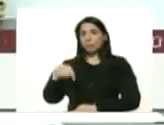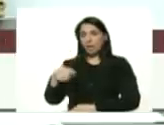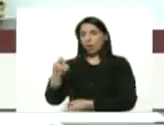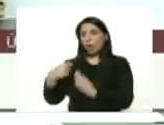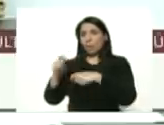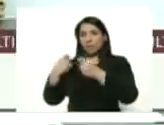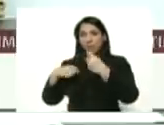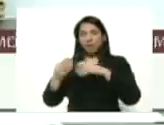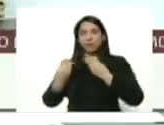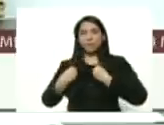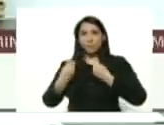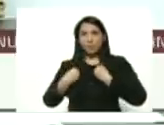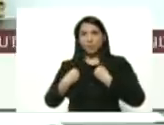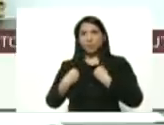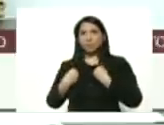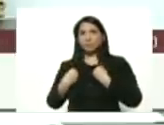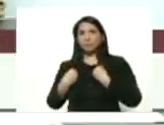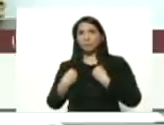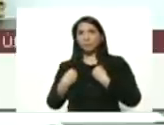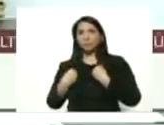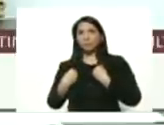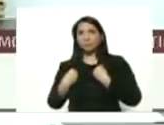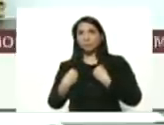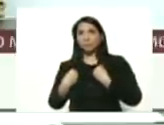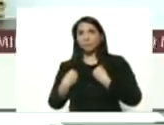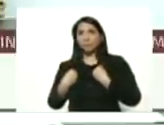comerciante del mercado de las pulgas